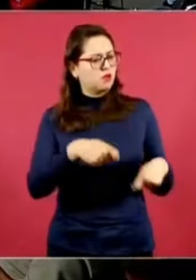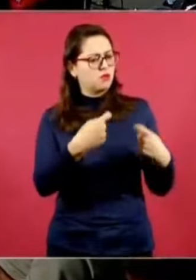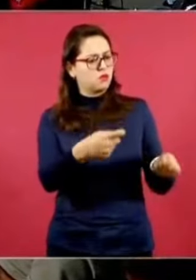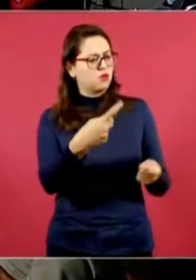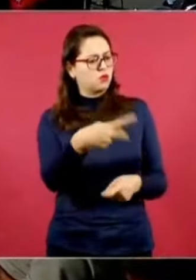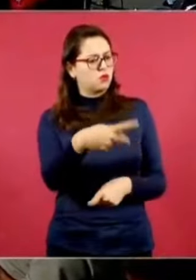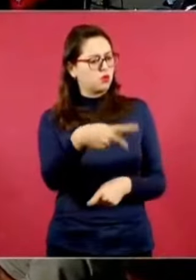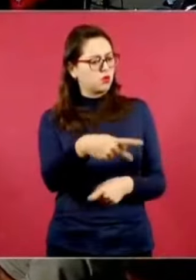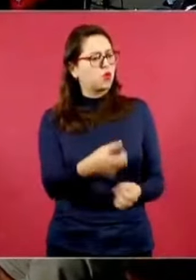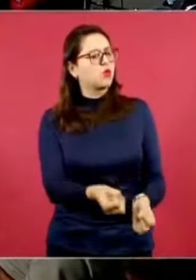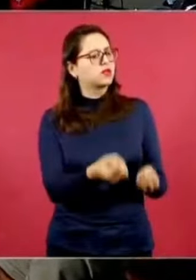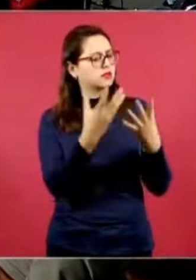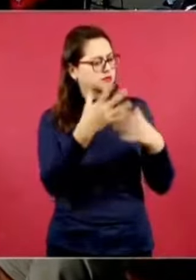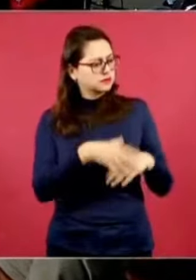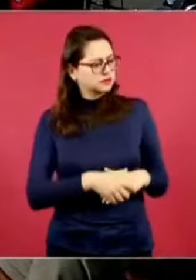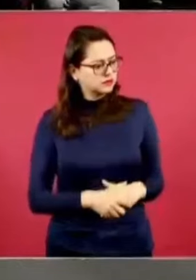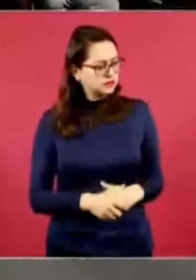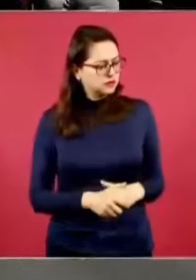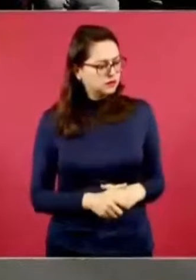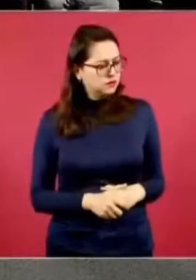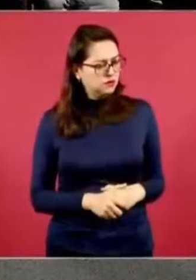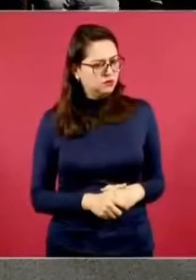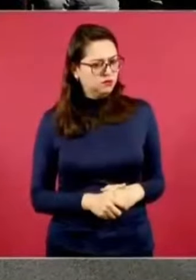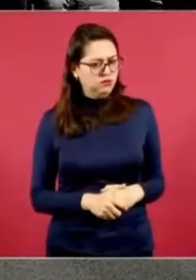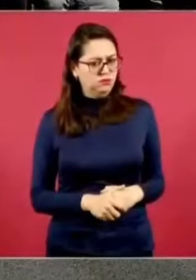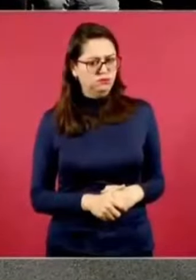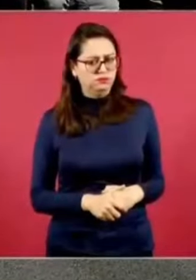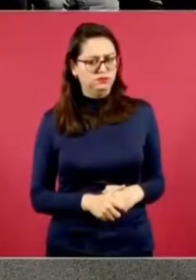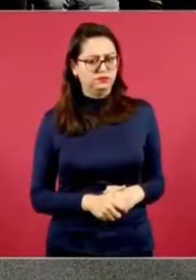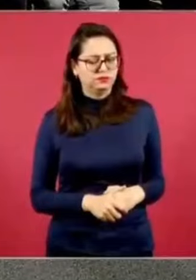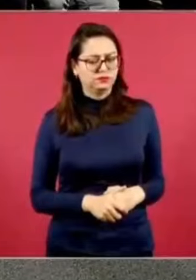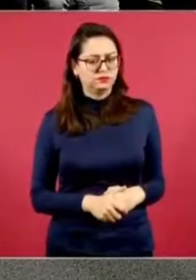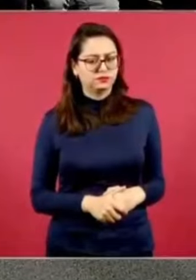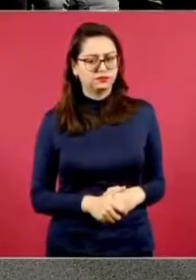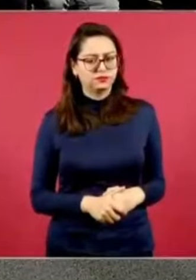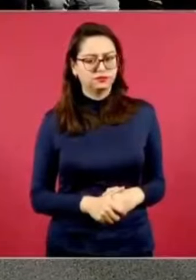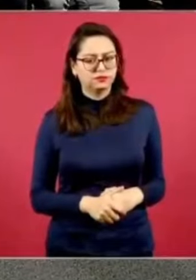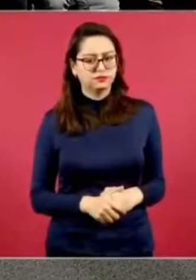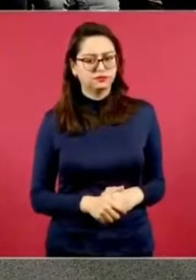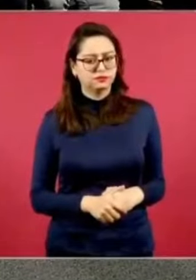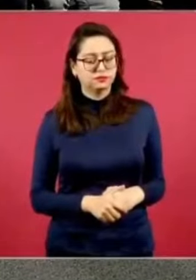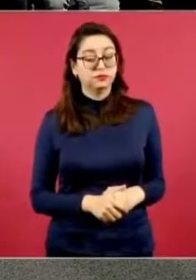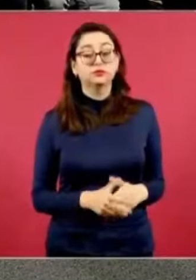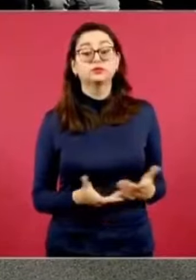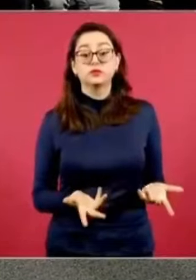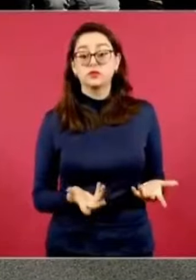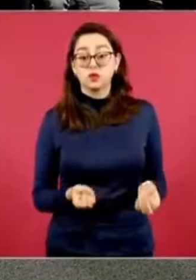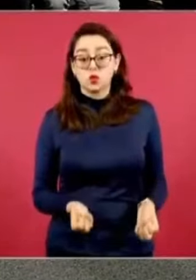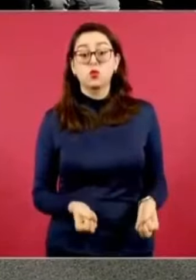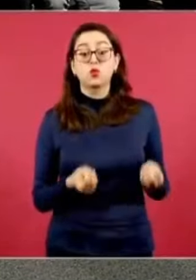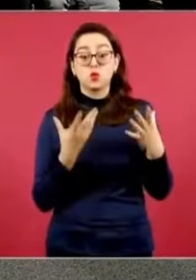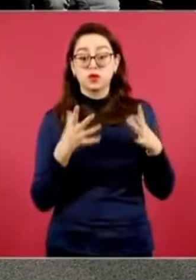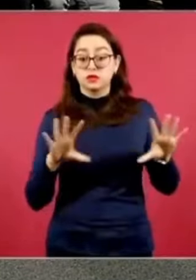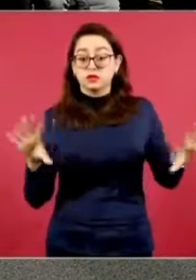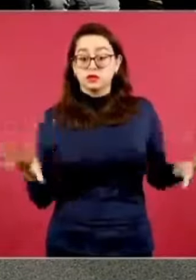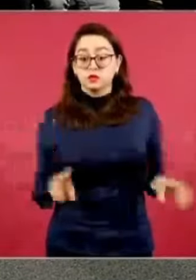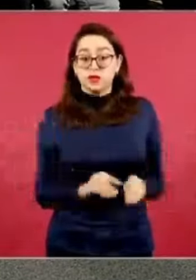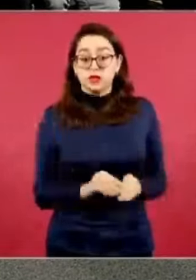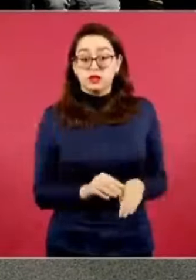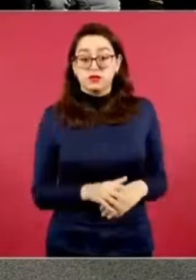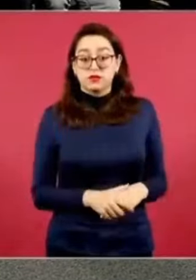pueblos yaquis adicionales, pero ¿cuántas van a ser en total?